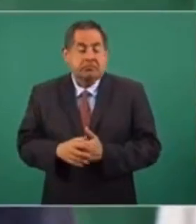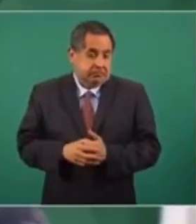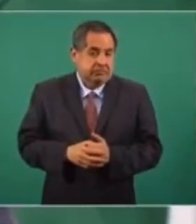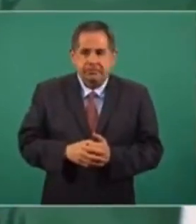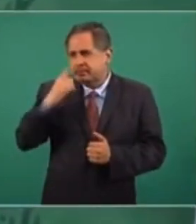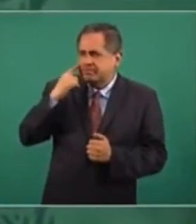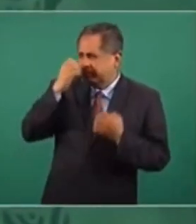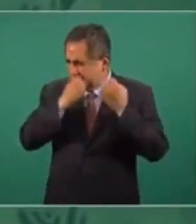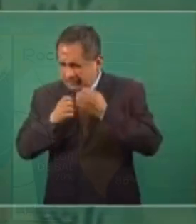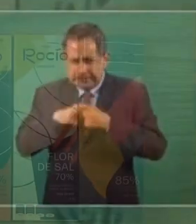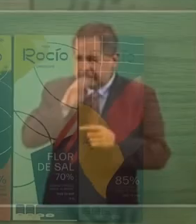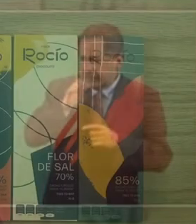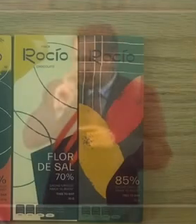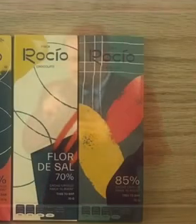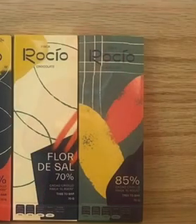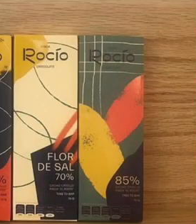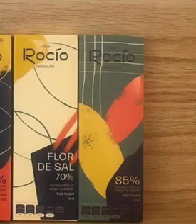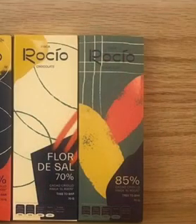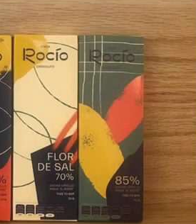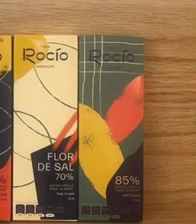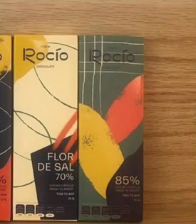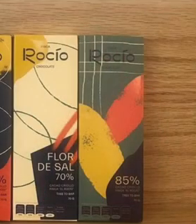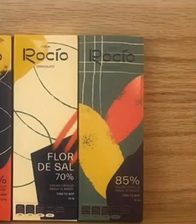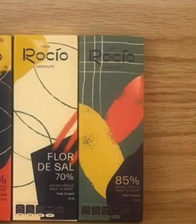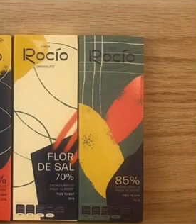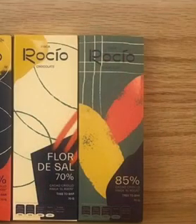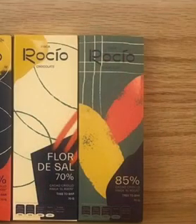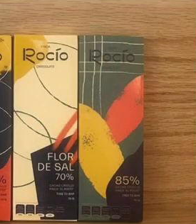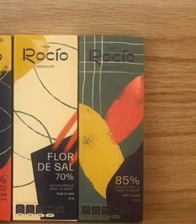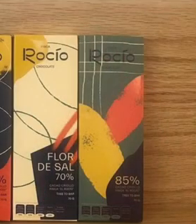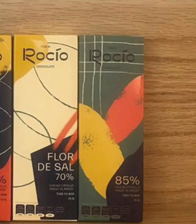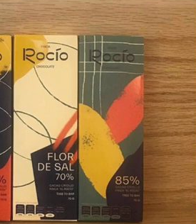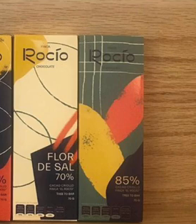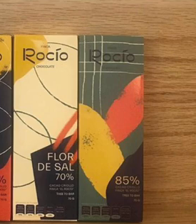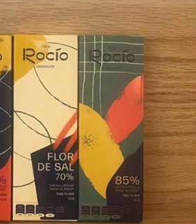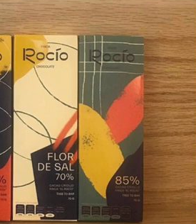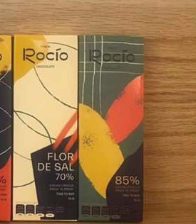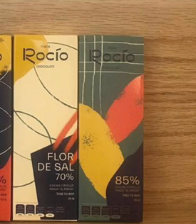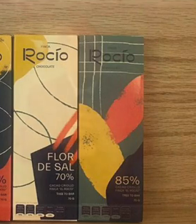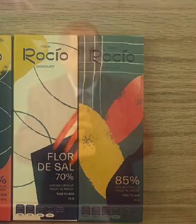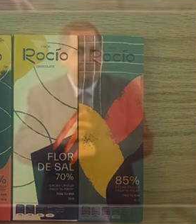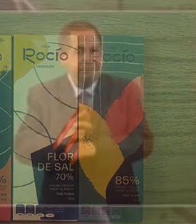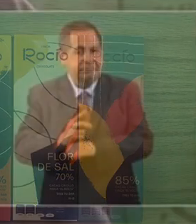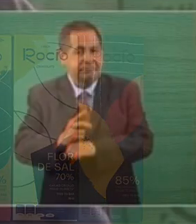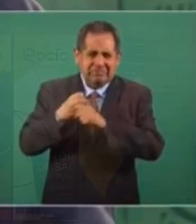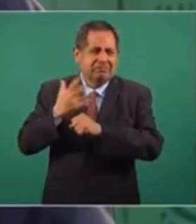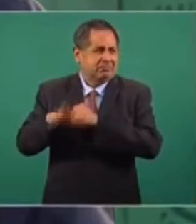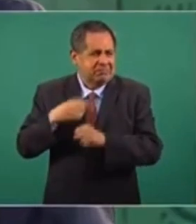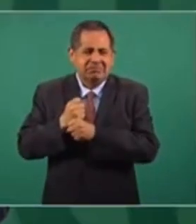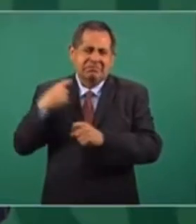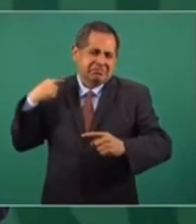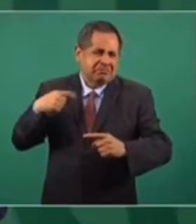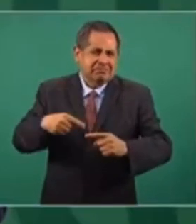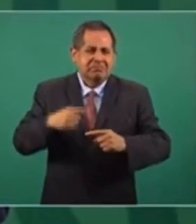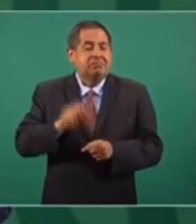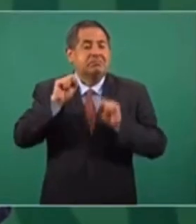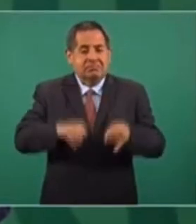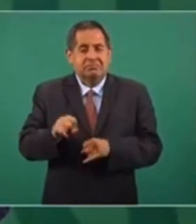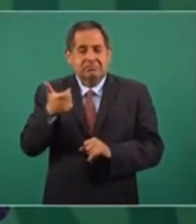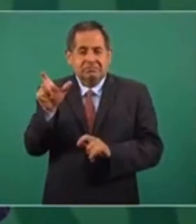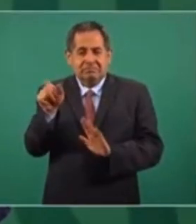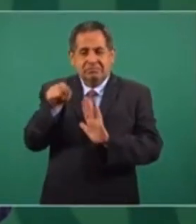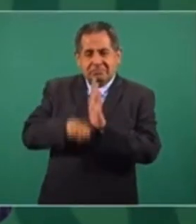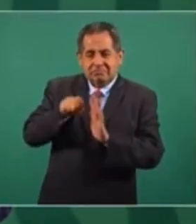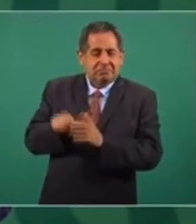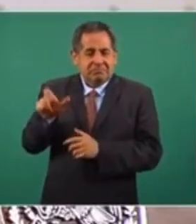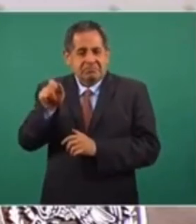¿dónde están los negocios? Pues no van a encontrar nada. Si yo llevo décadas sin tener una tarjeta de crédito,